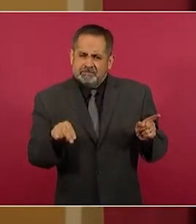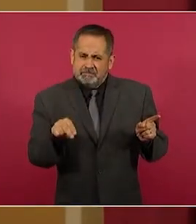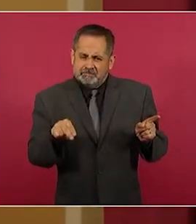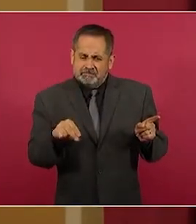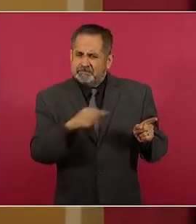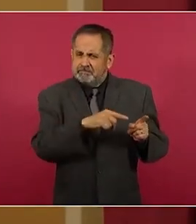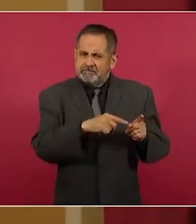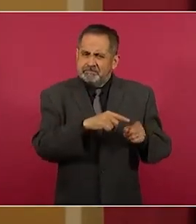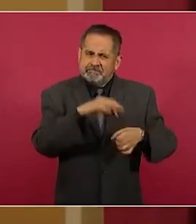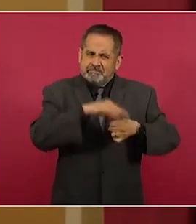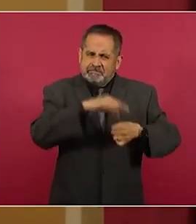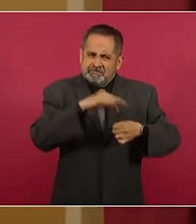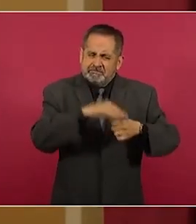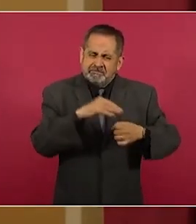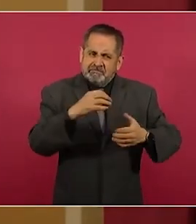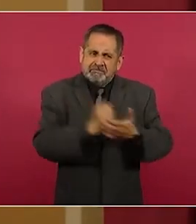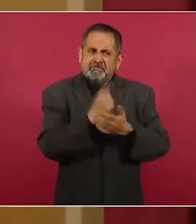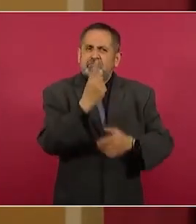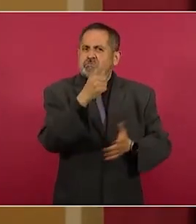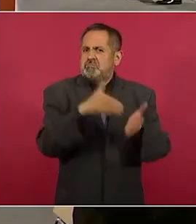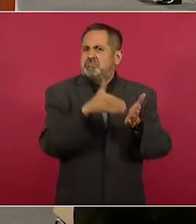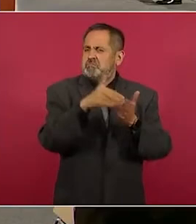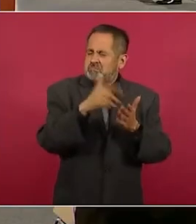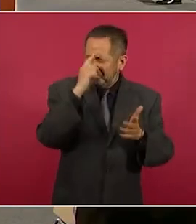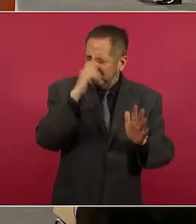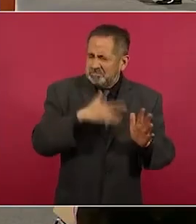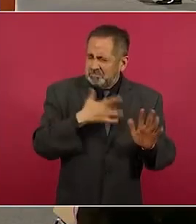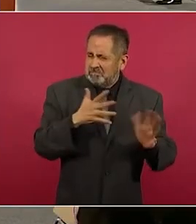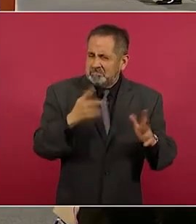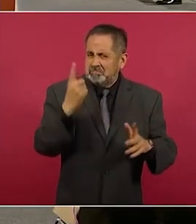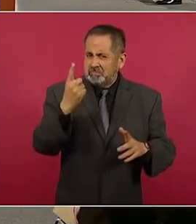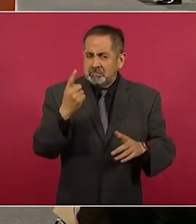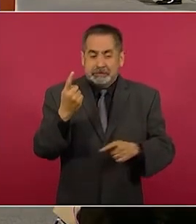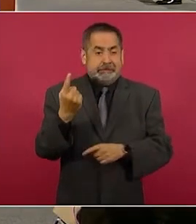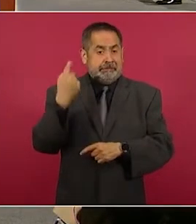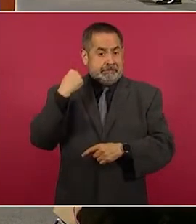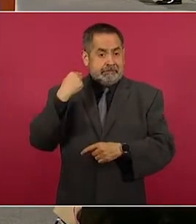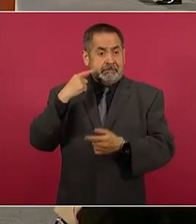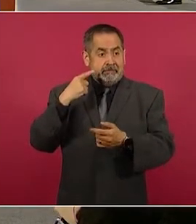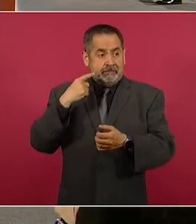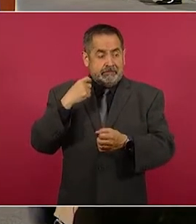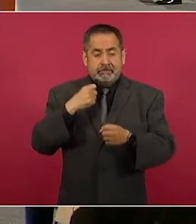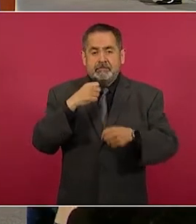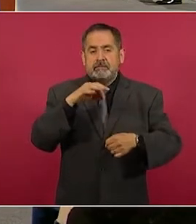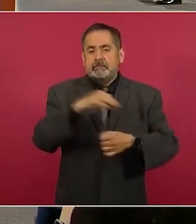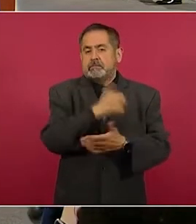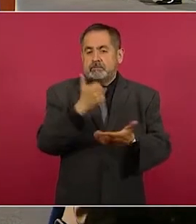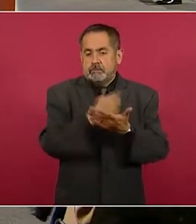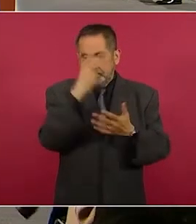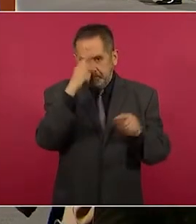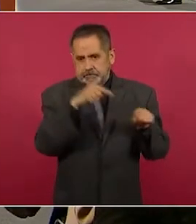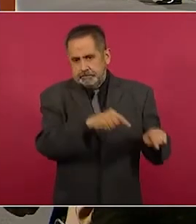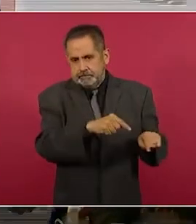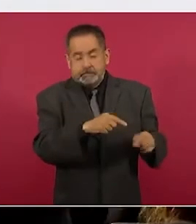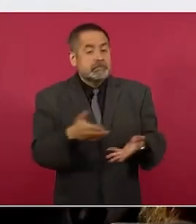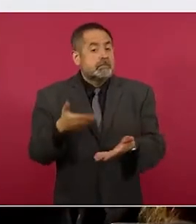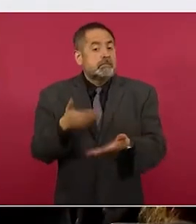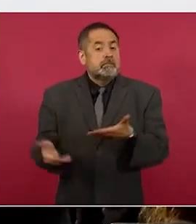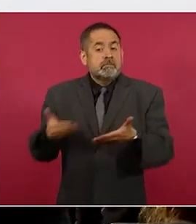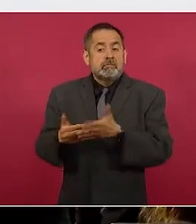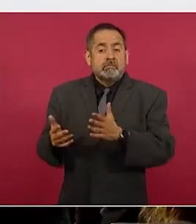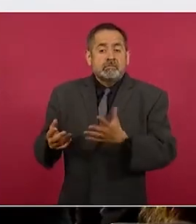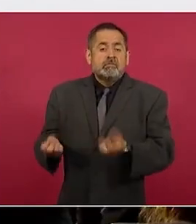en la Ciudad de México y ahora